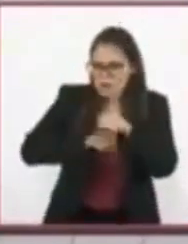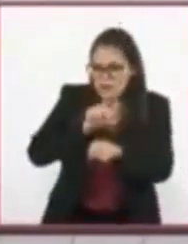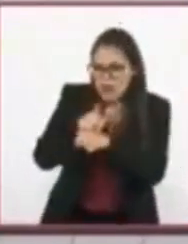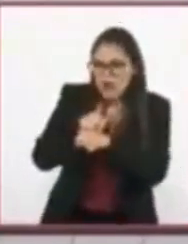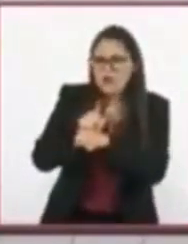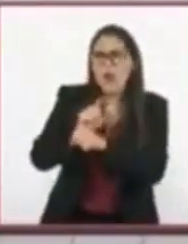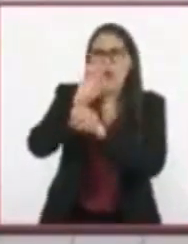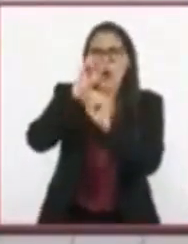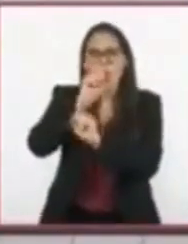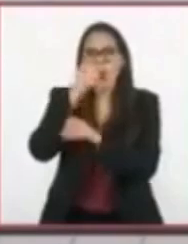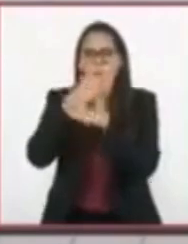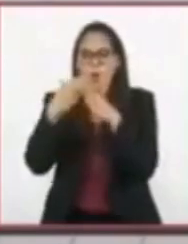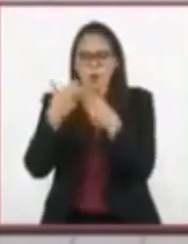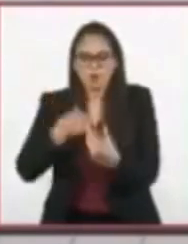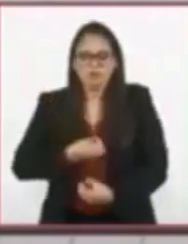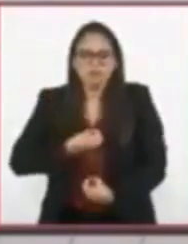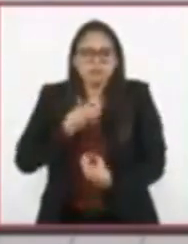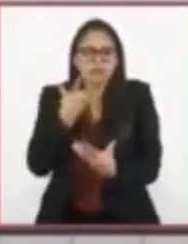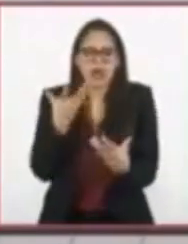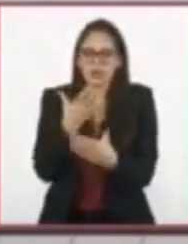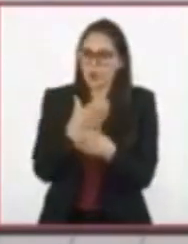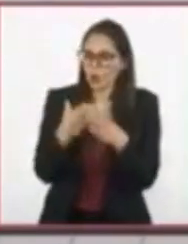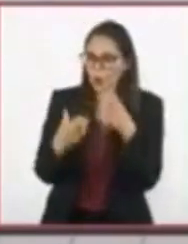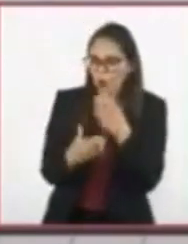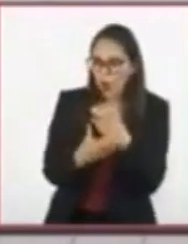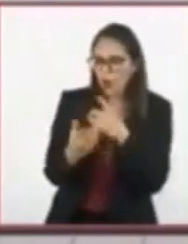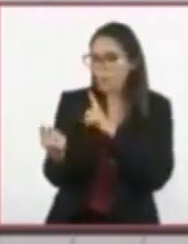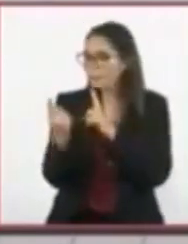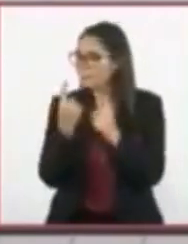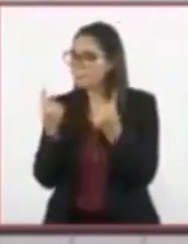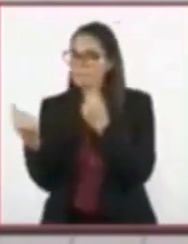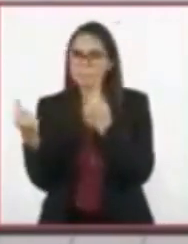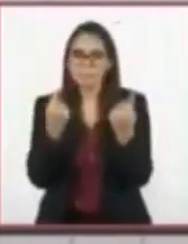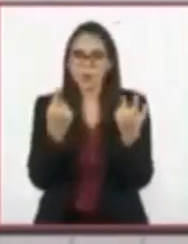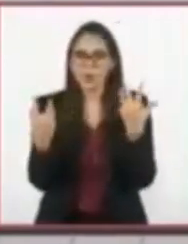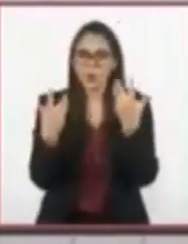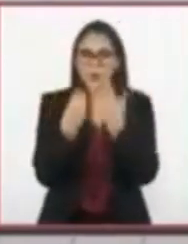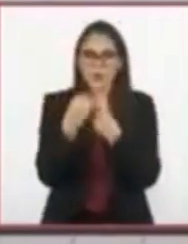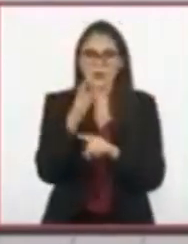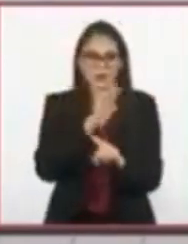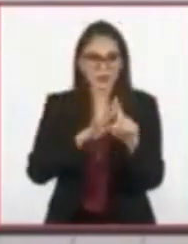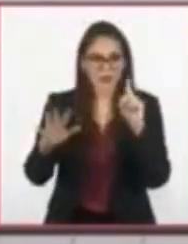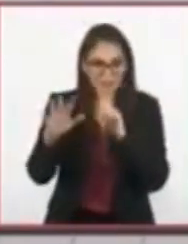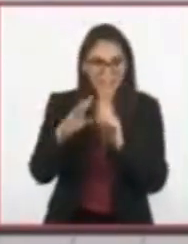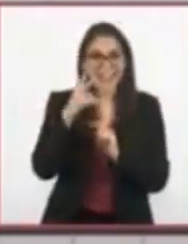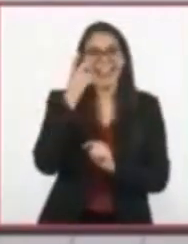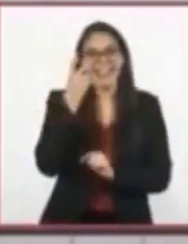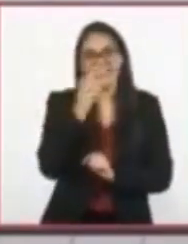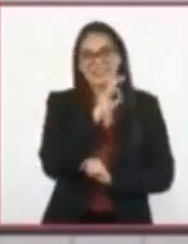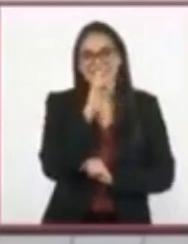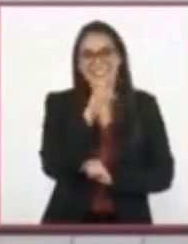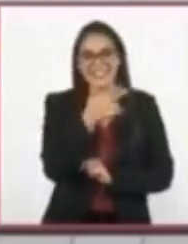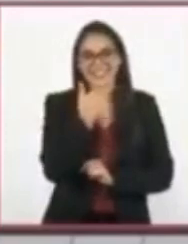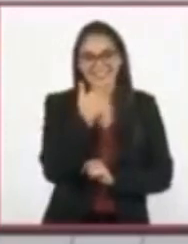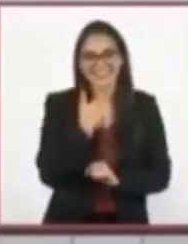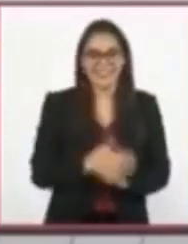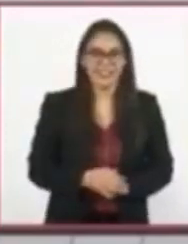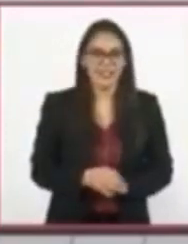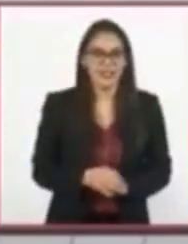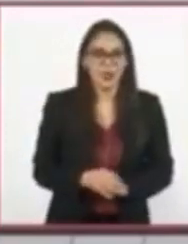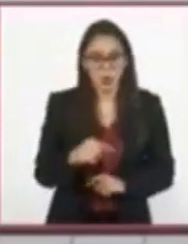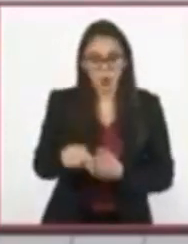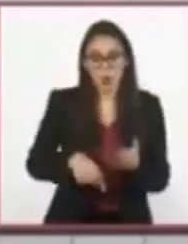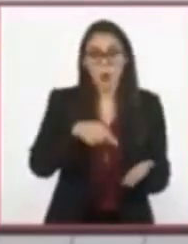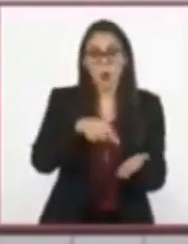transmiten emociones, realizan acciones e interactúan con los elementos de la historia. El escenario es el lugar donde ocurre la